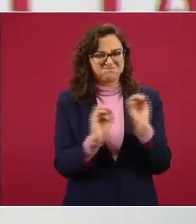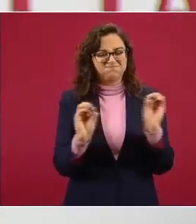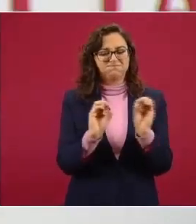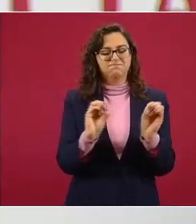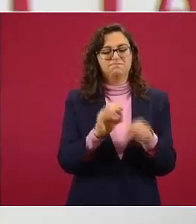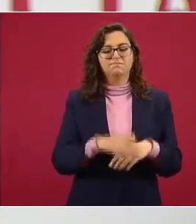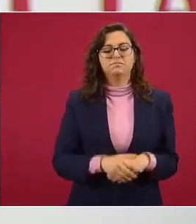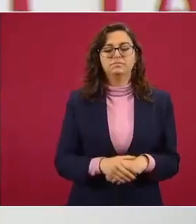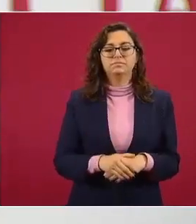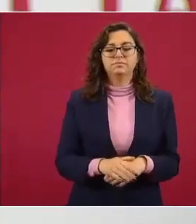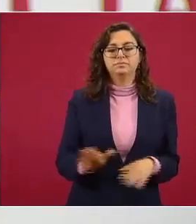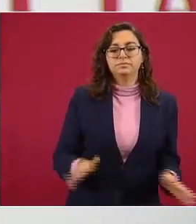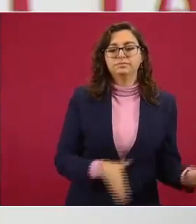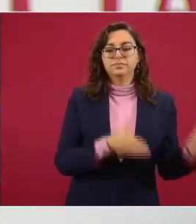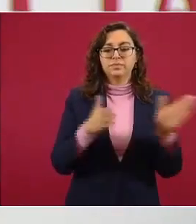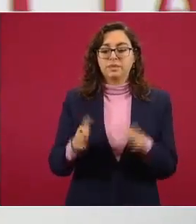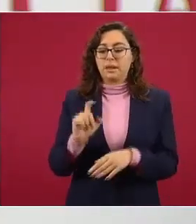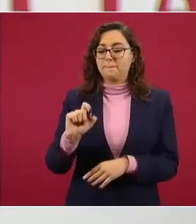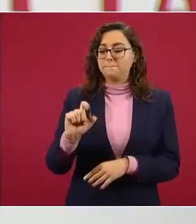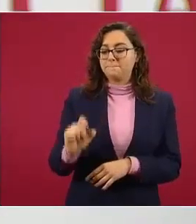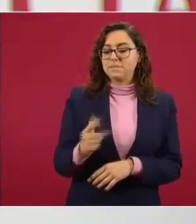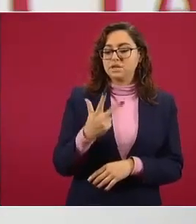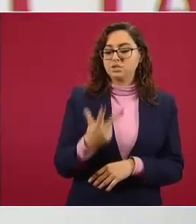El día 28 de octubre,